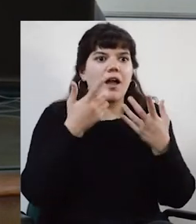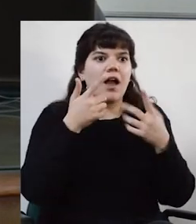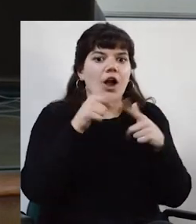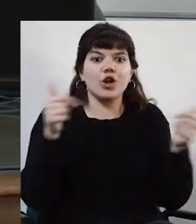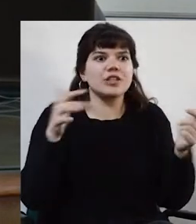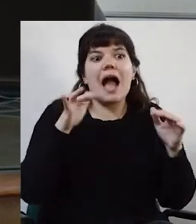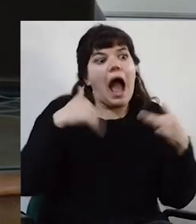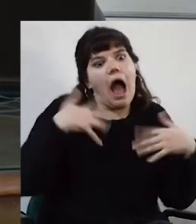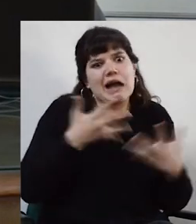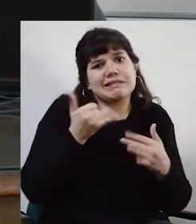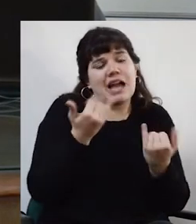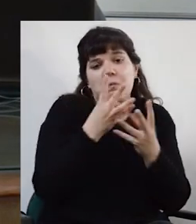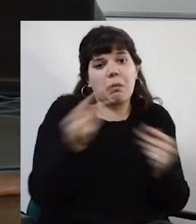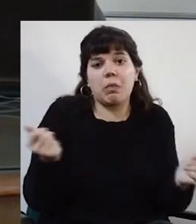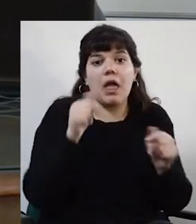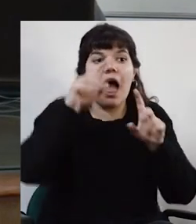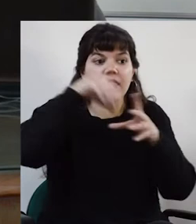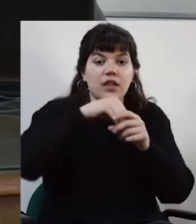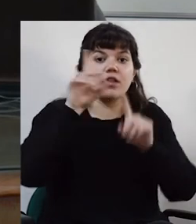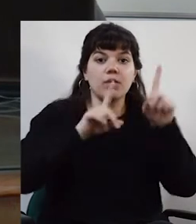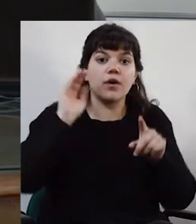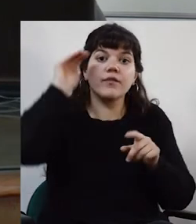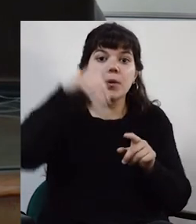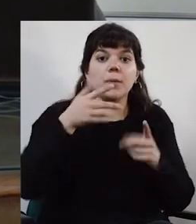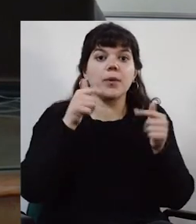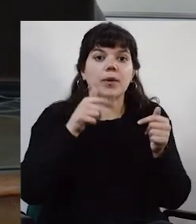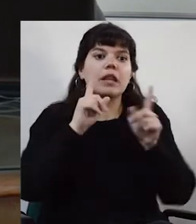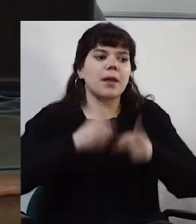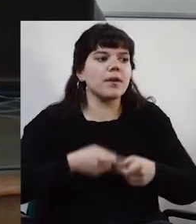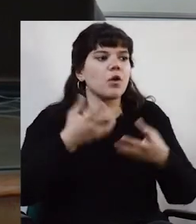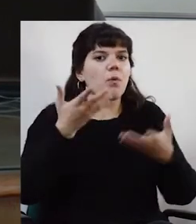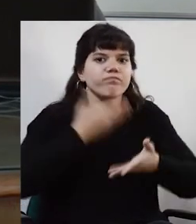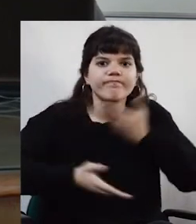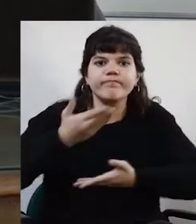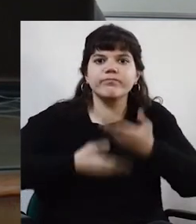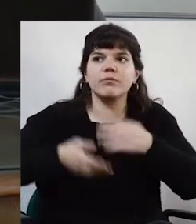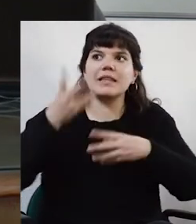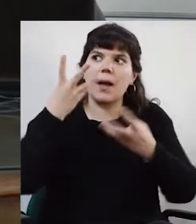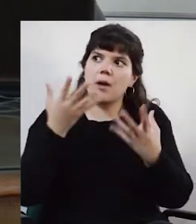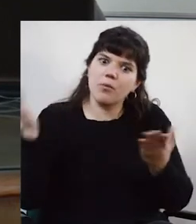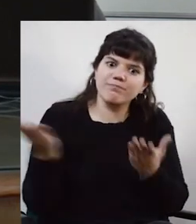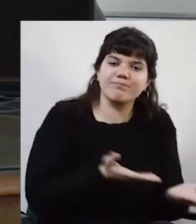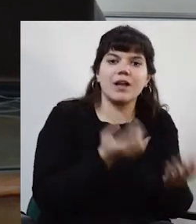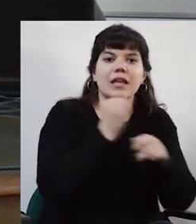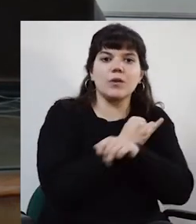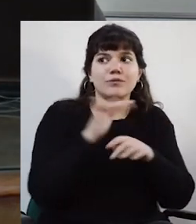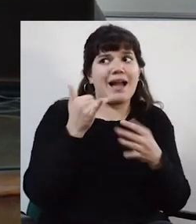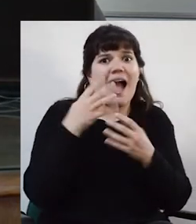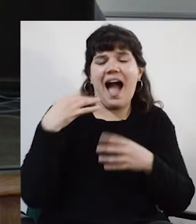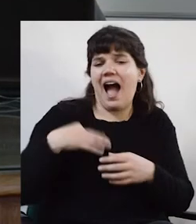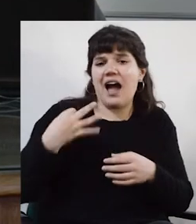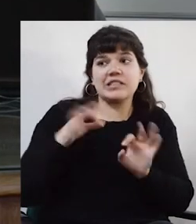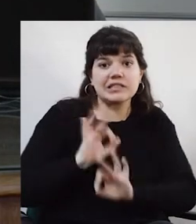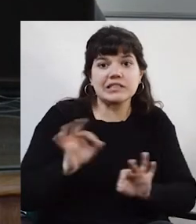están dentro de la universidad, que trata de amalgamar instituciones que hace muchos años que están, con tradiciones muy